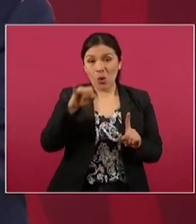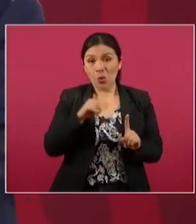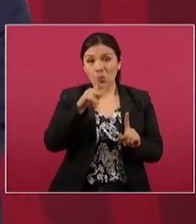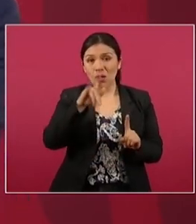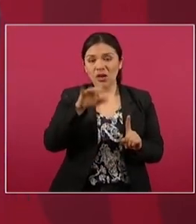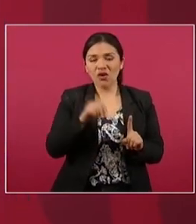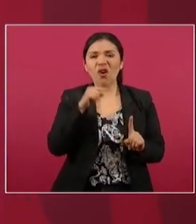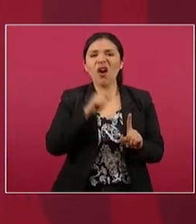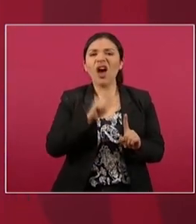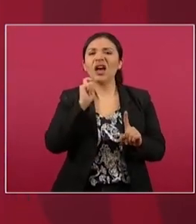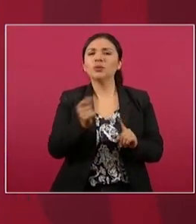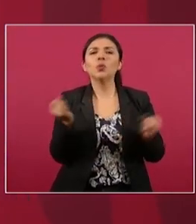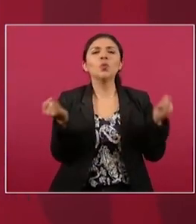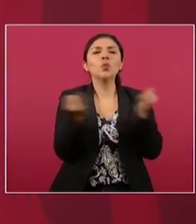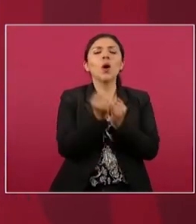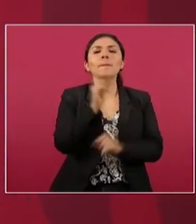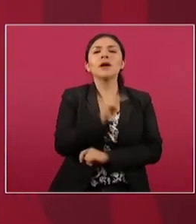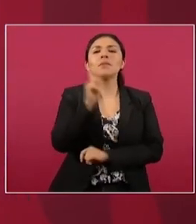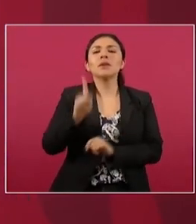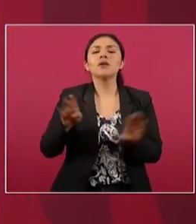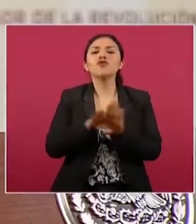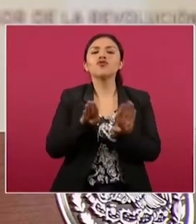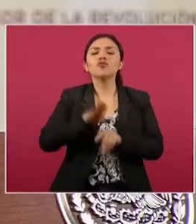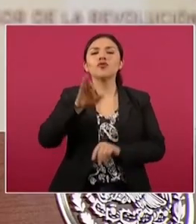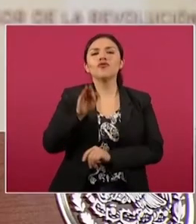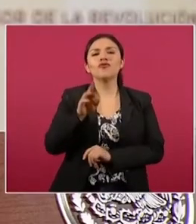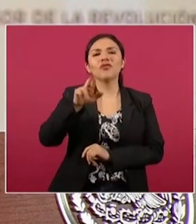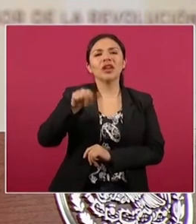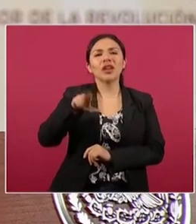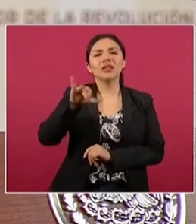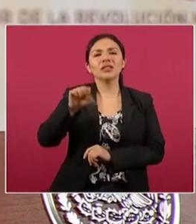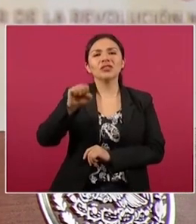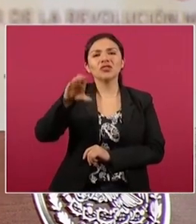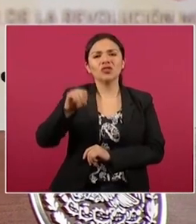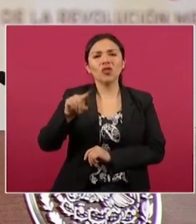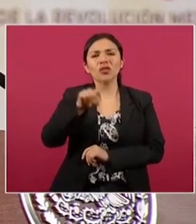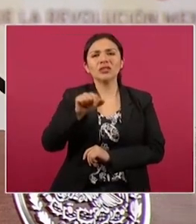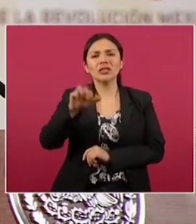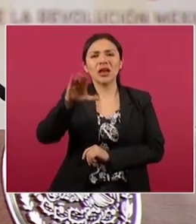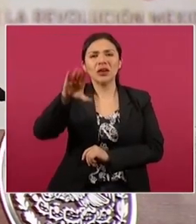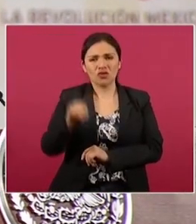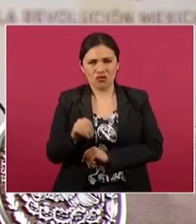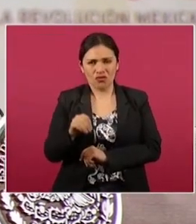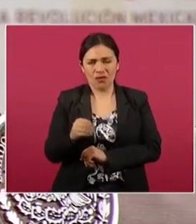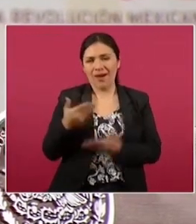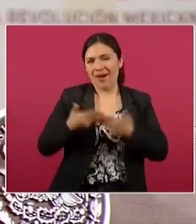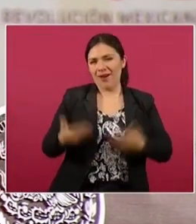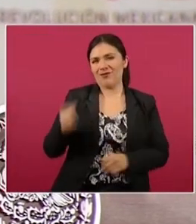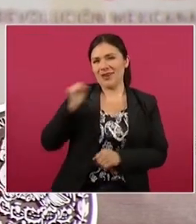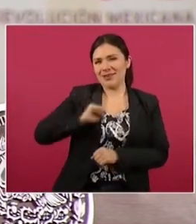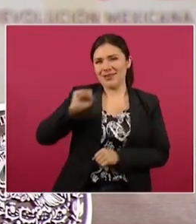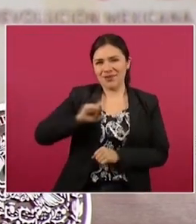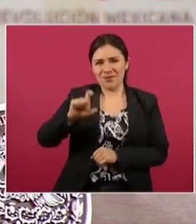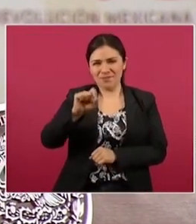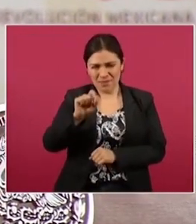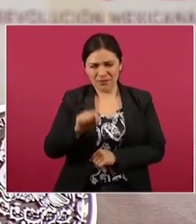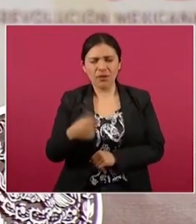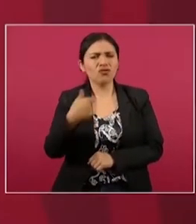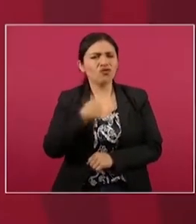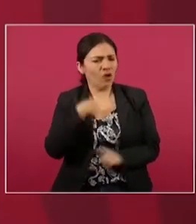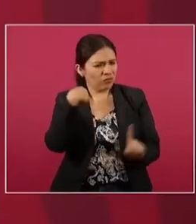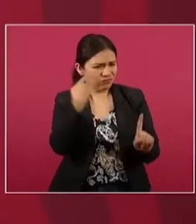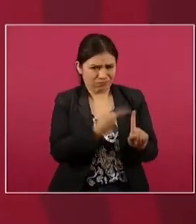del siglo XX. Y yo con don Julio, con todo mi cariño y respeto,